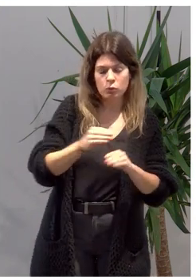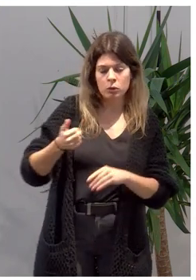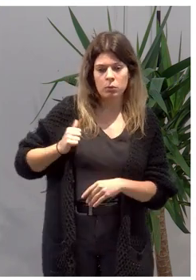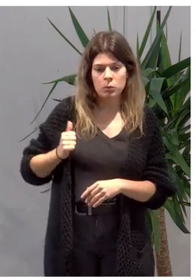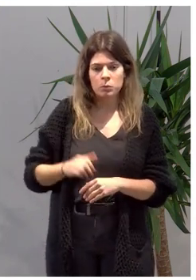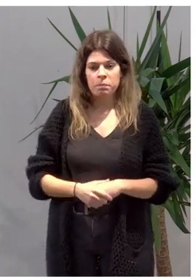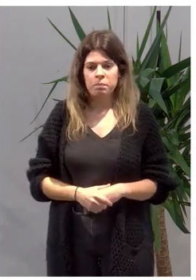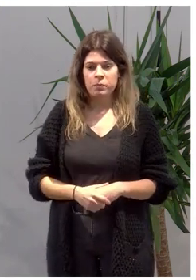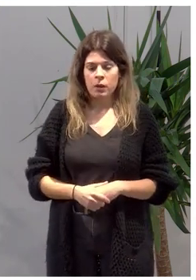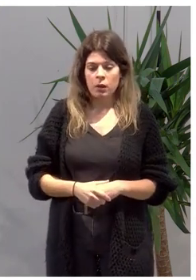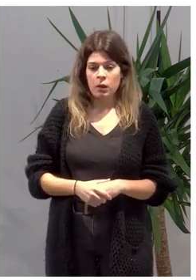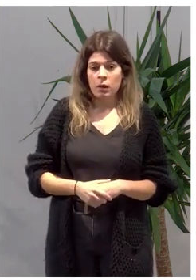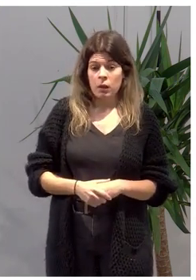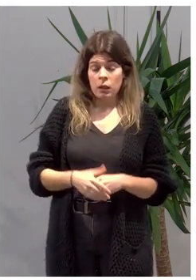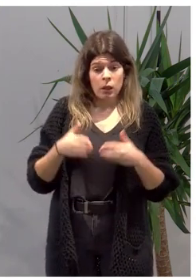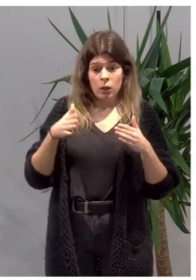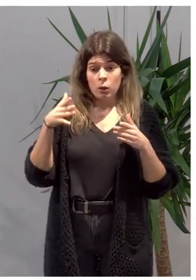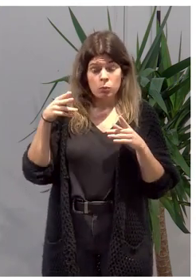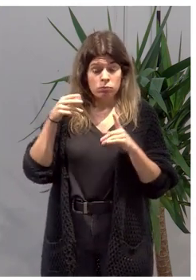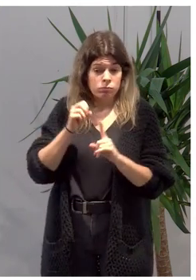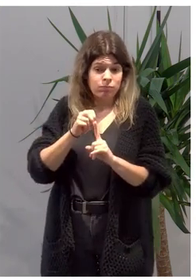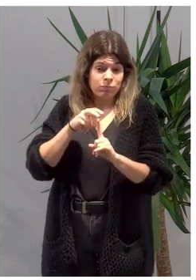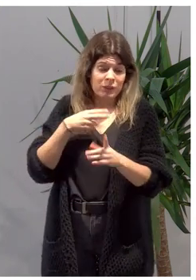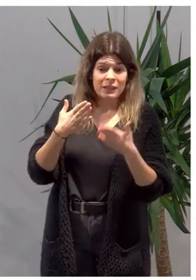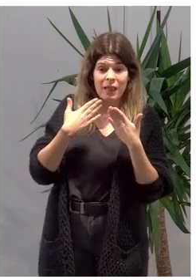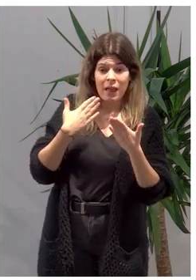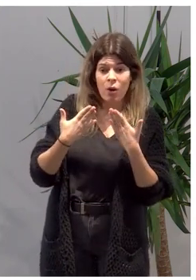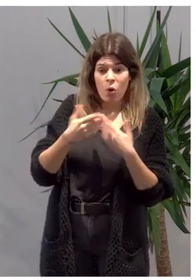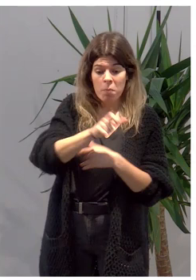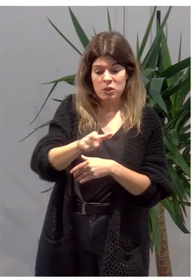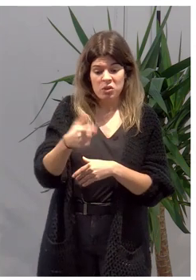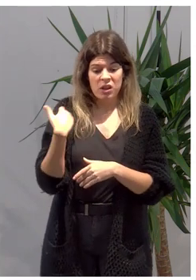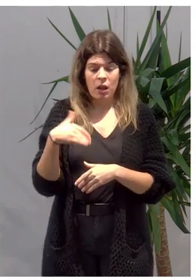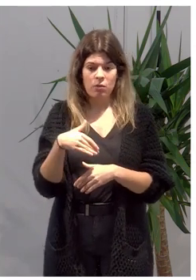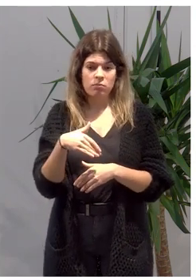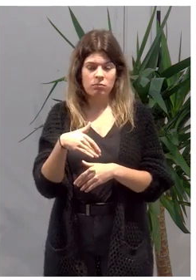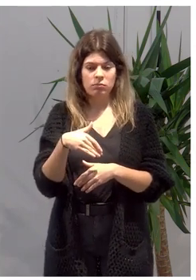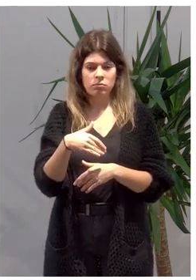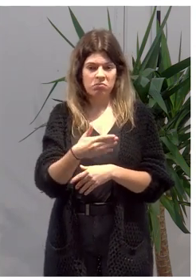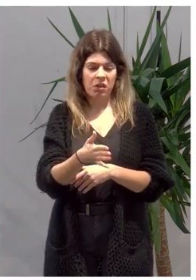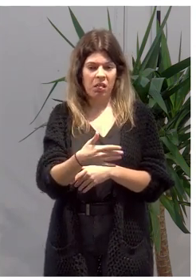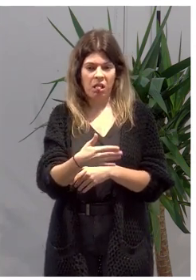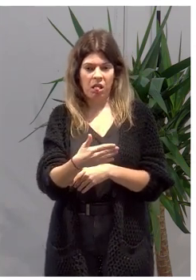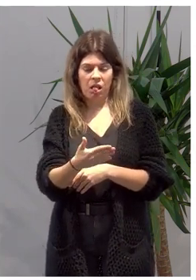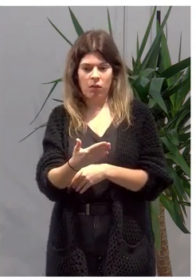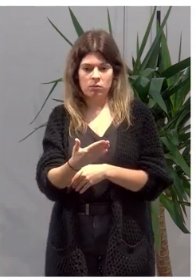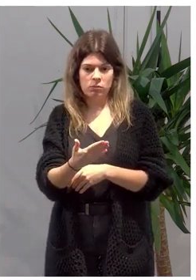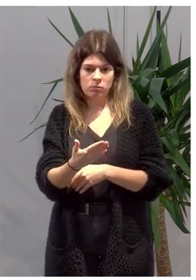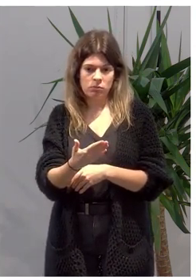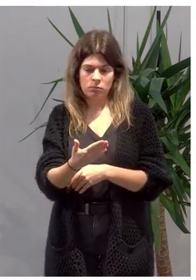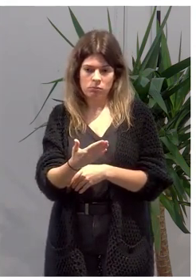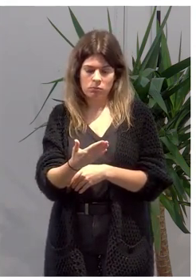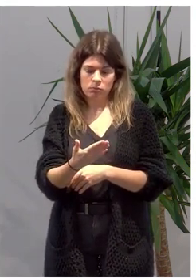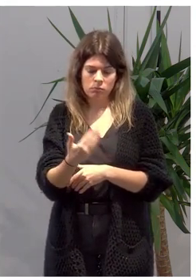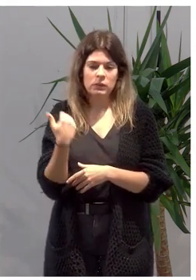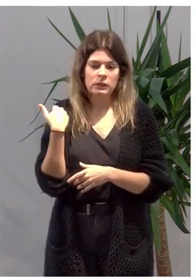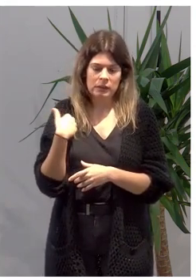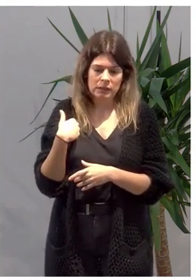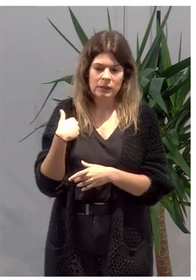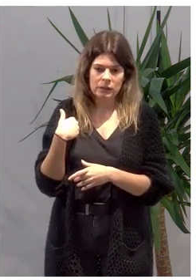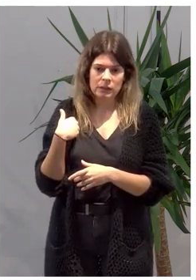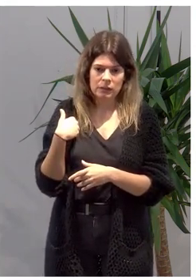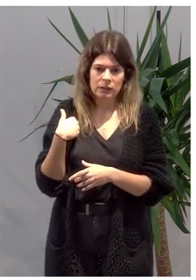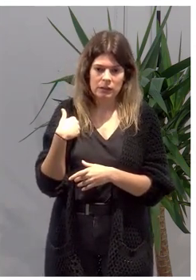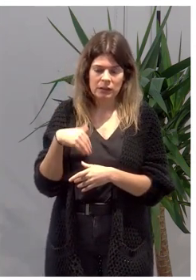este enfoque, las personas dejan de ser ese sujeto pasivo de las intervenciones que muchas veces venimos realizando para pasar a ser forma